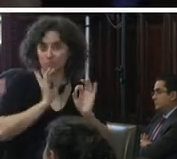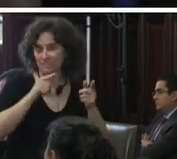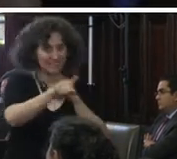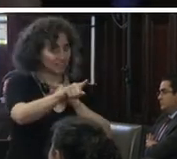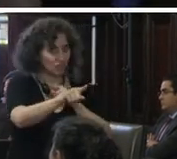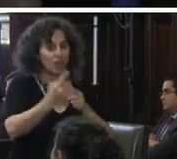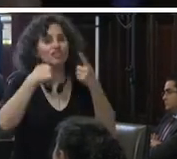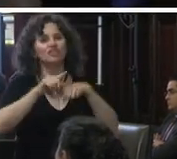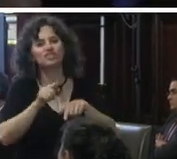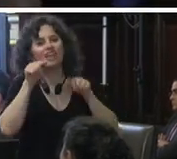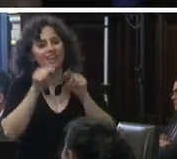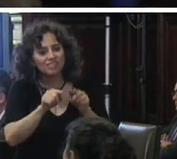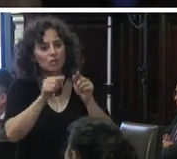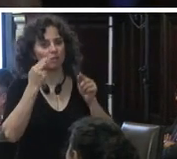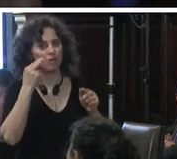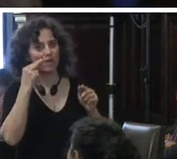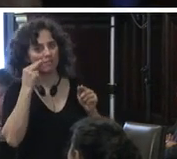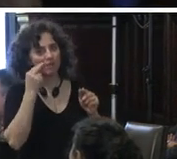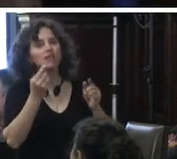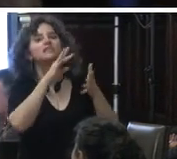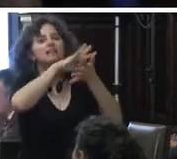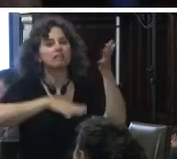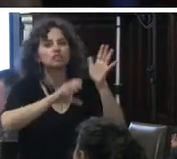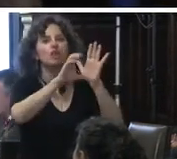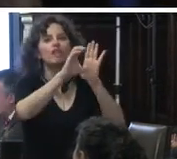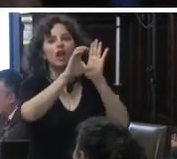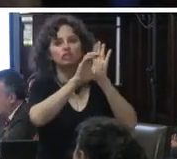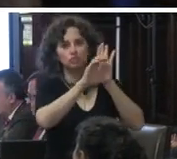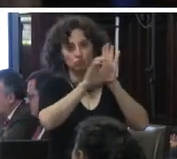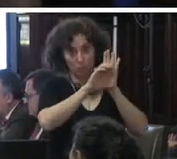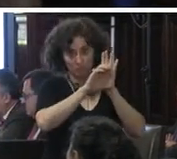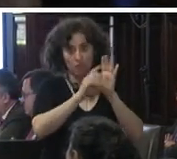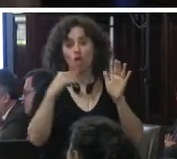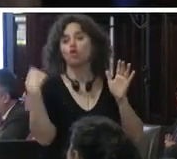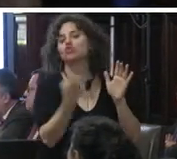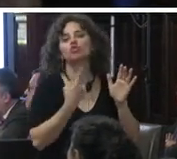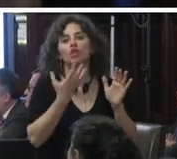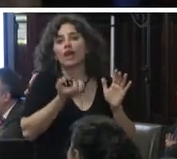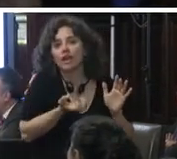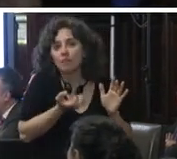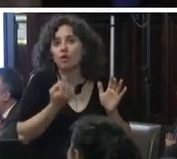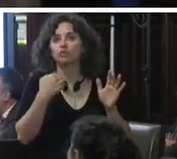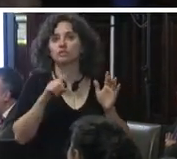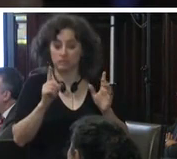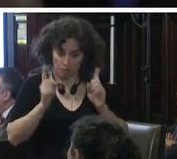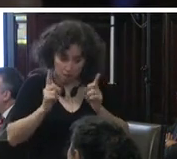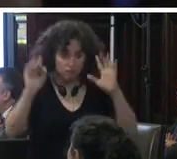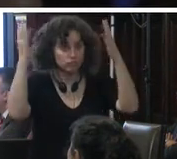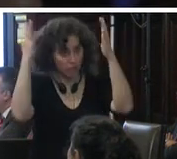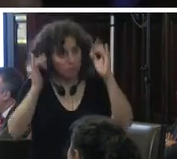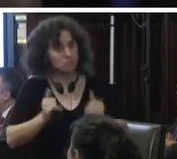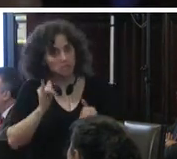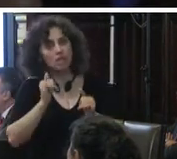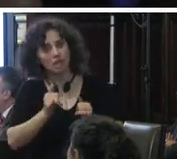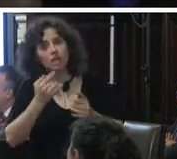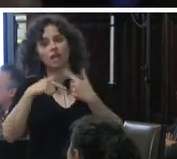esta irregularidad la causa el texto constitucional lo que nosotros quisiéramos y celebramos también del